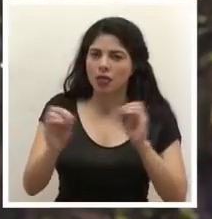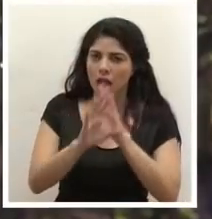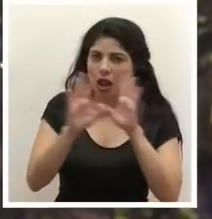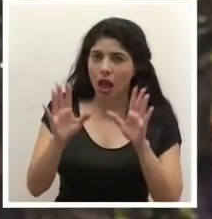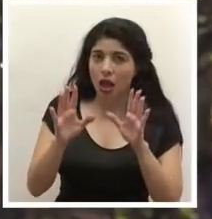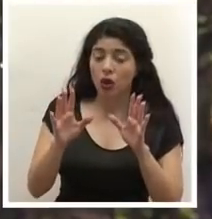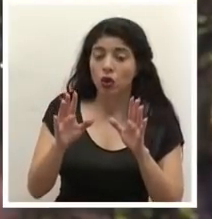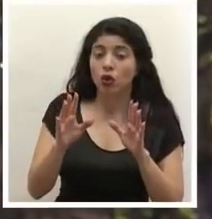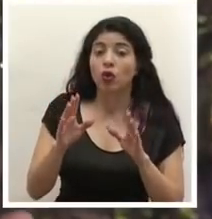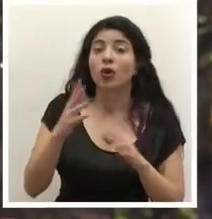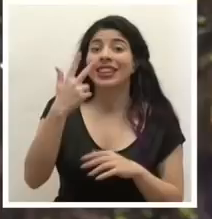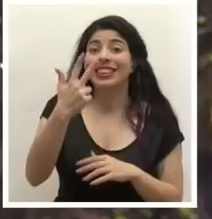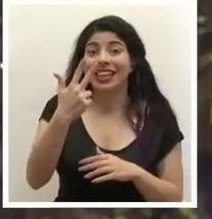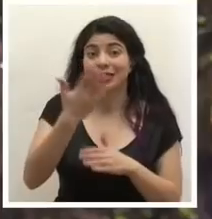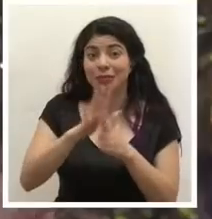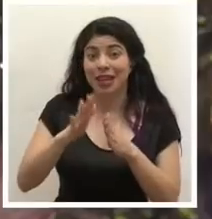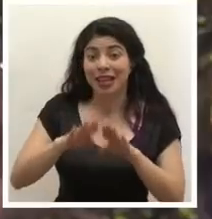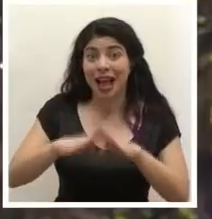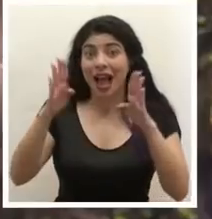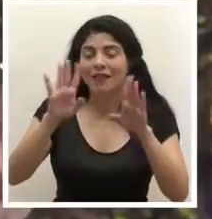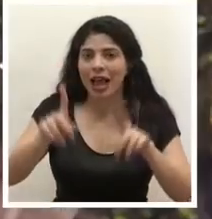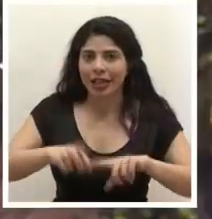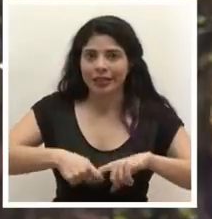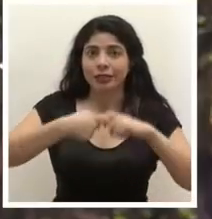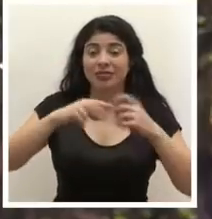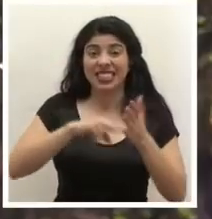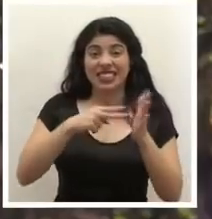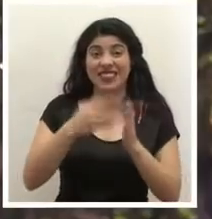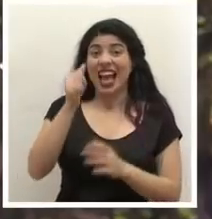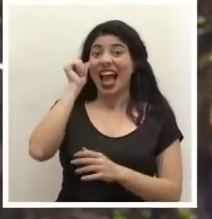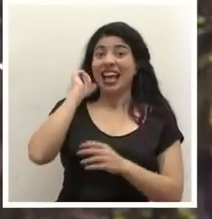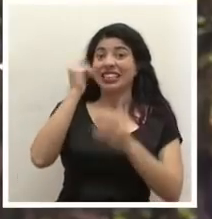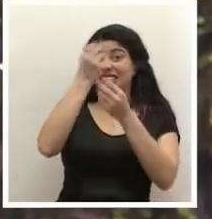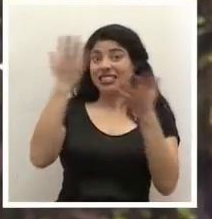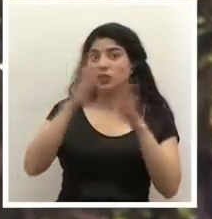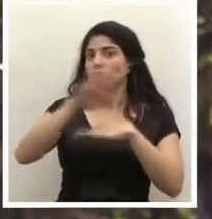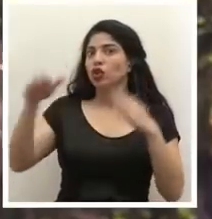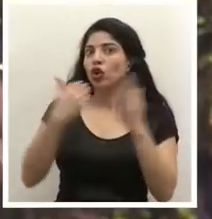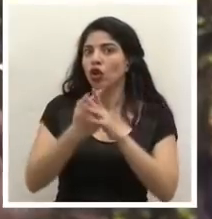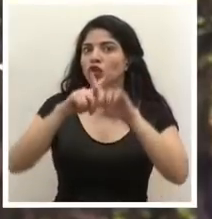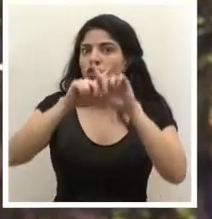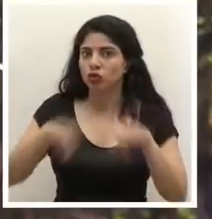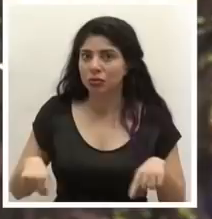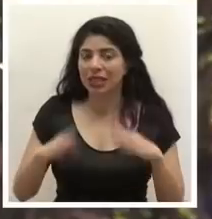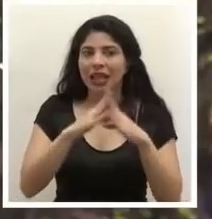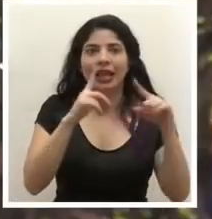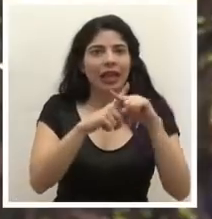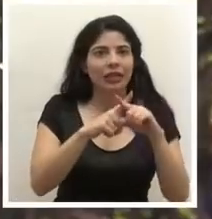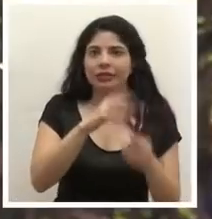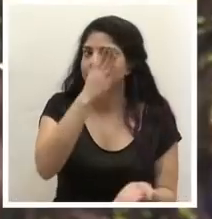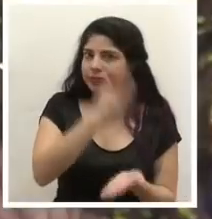el hecho de que se suspende la fase 3 significa entonces que todo lo que se anunció el día de ayer queda suspendido, reapertura de iglesias